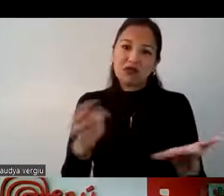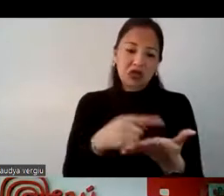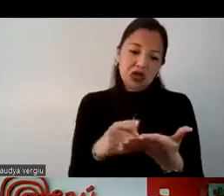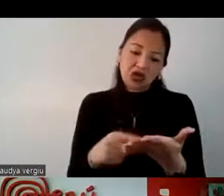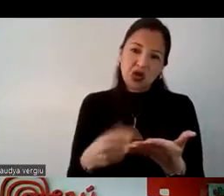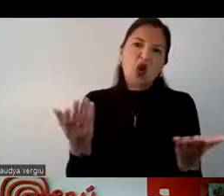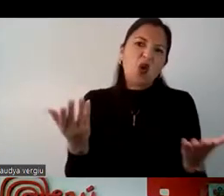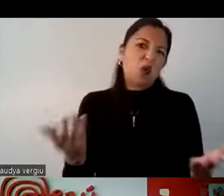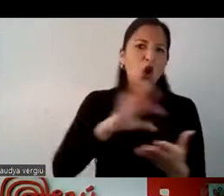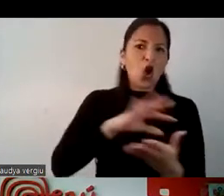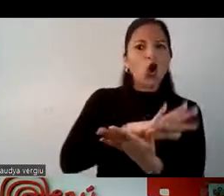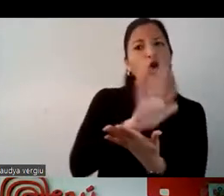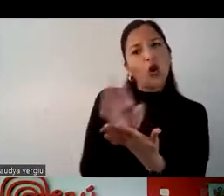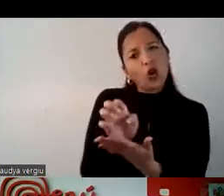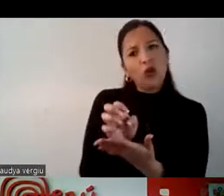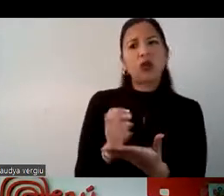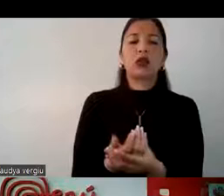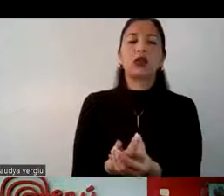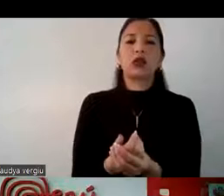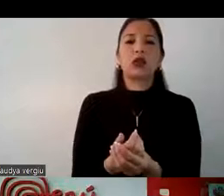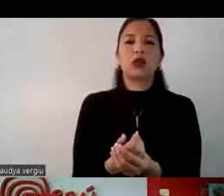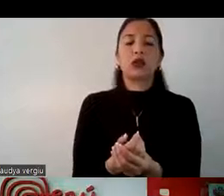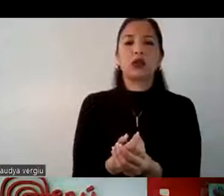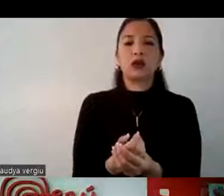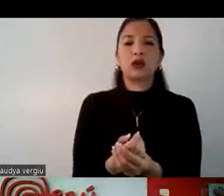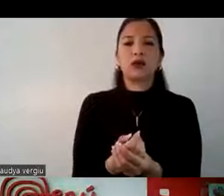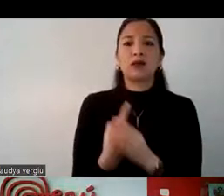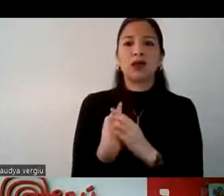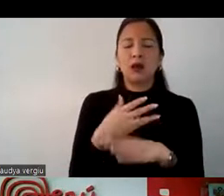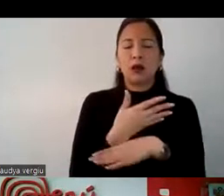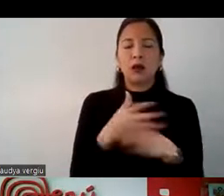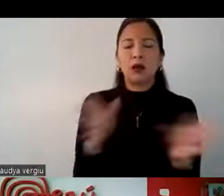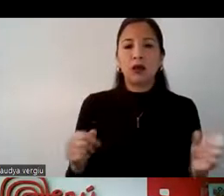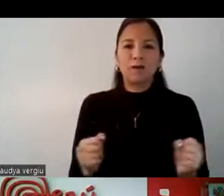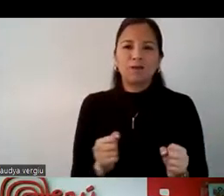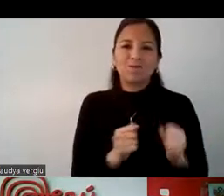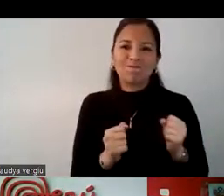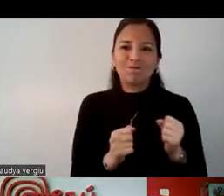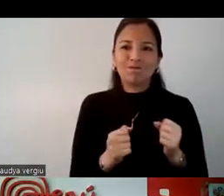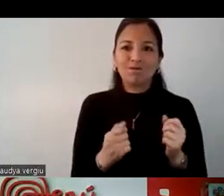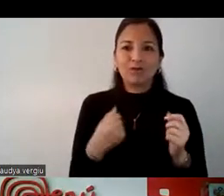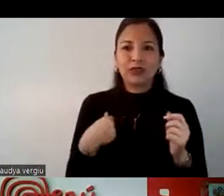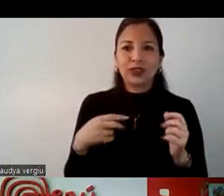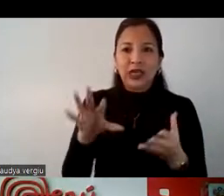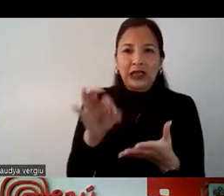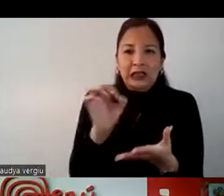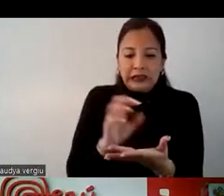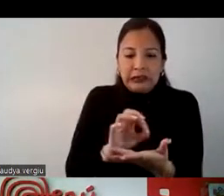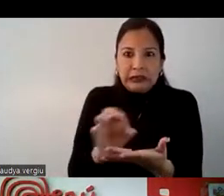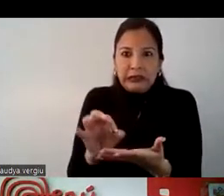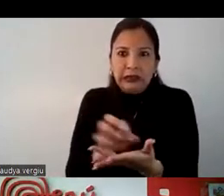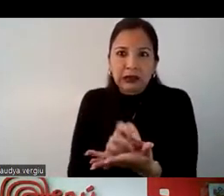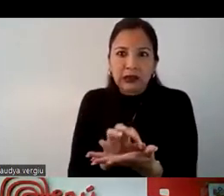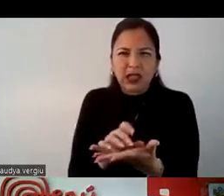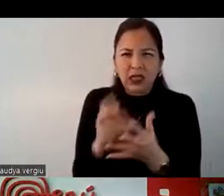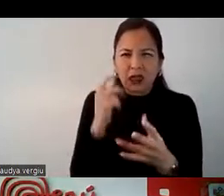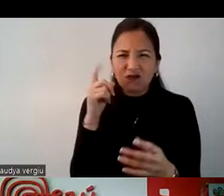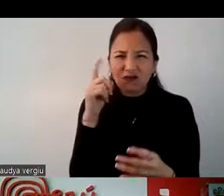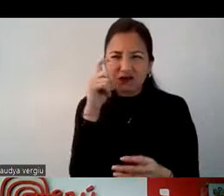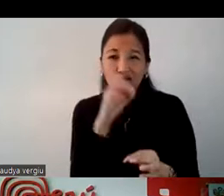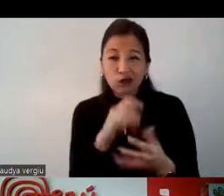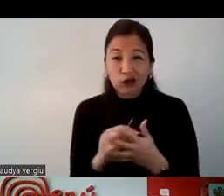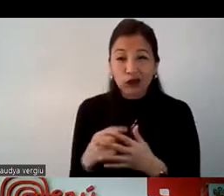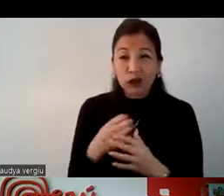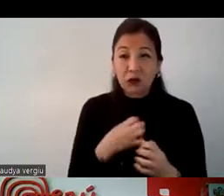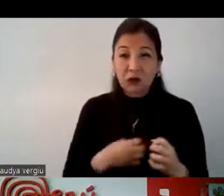al COVID, hemos tenido que, pues, vencer los miedos de, de, de hacer reservas, hacer compras por internet. Ellos